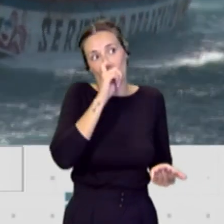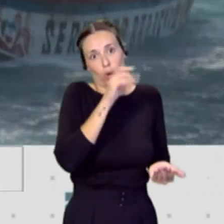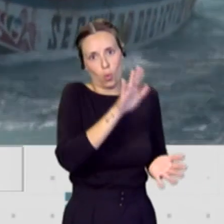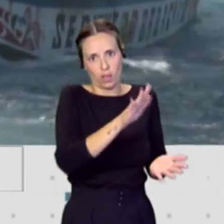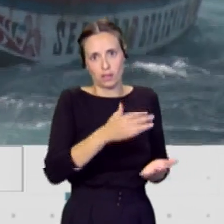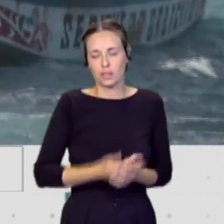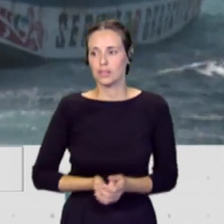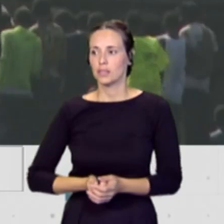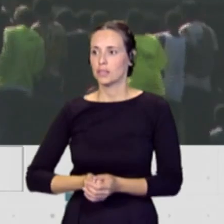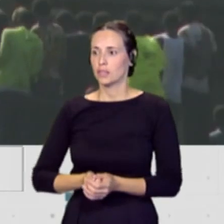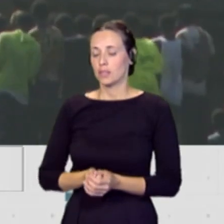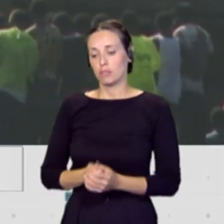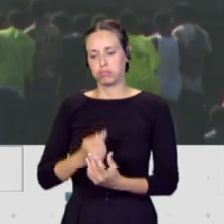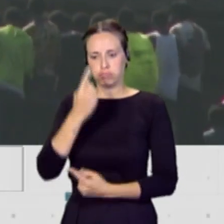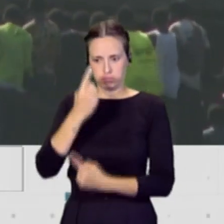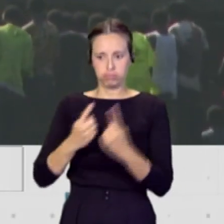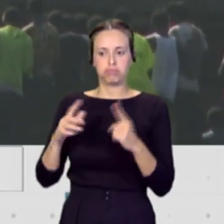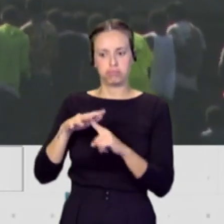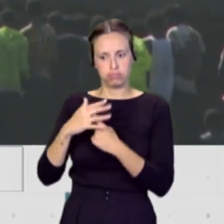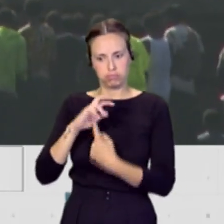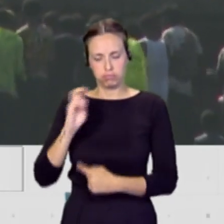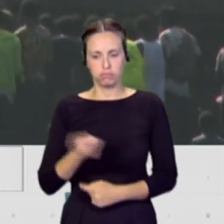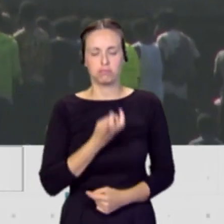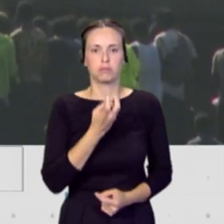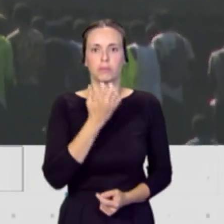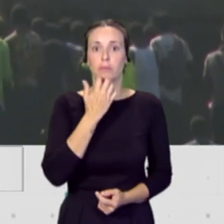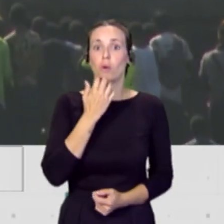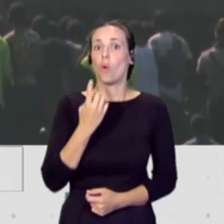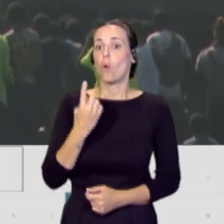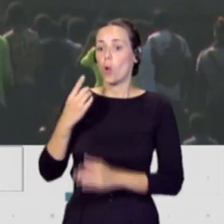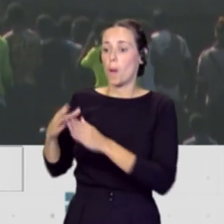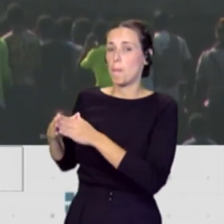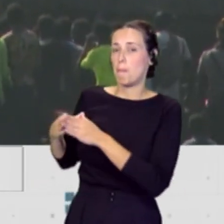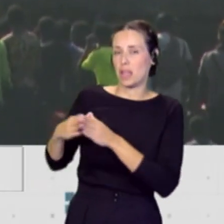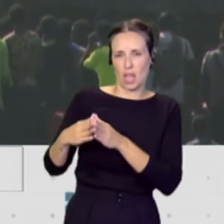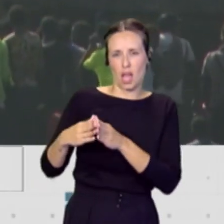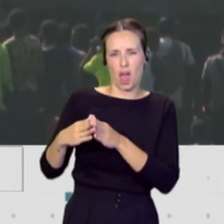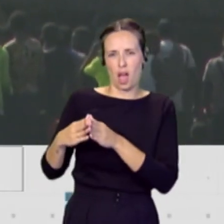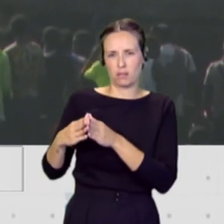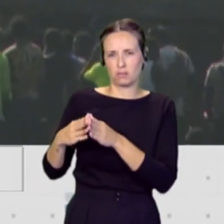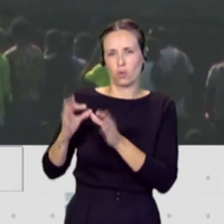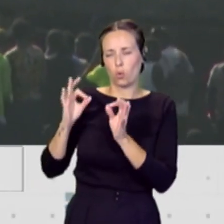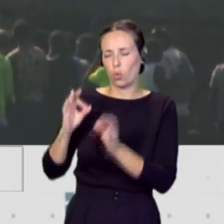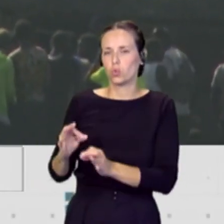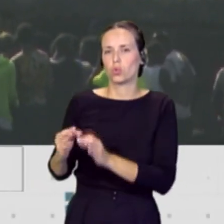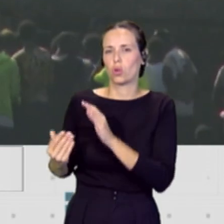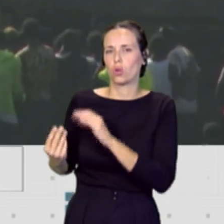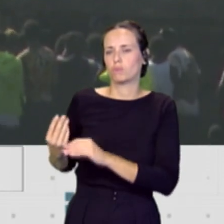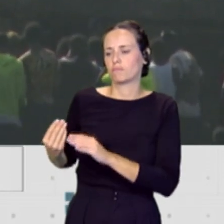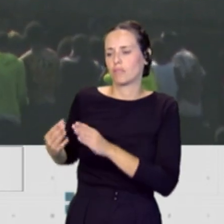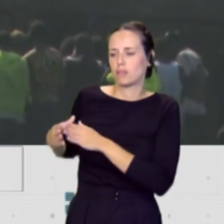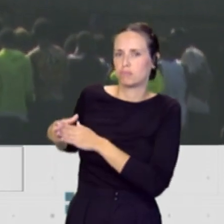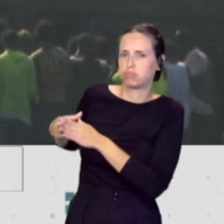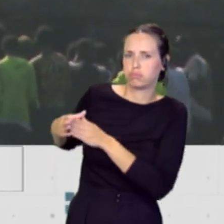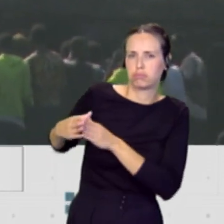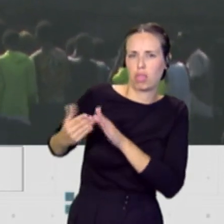Me recuerdo de varios momentos. Uno de los peores momentos ha sido una patria que llegó de varios días de travesía y llegó a